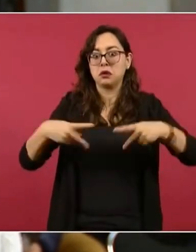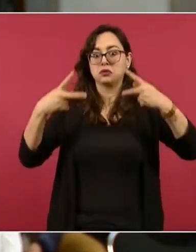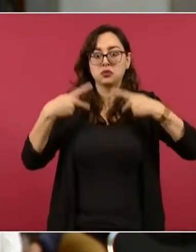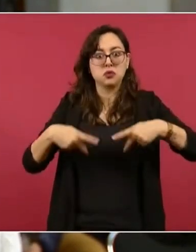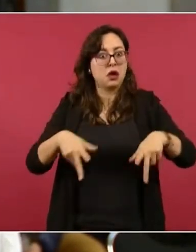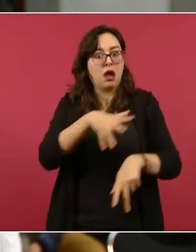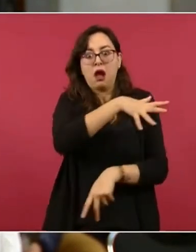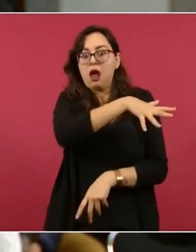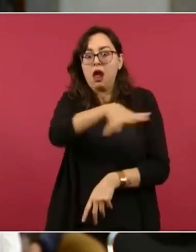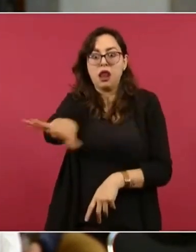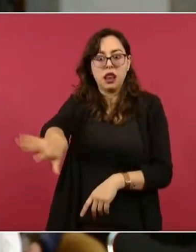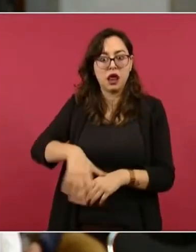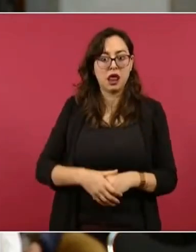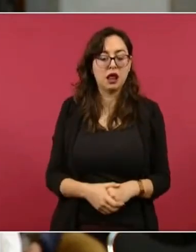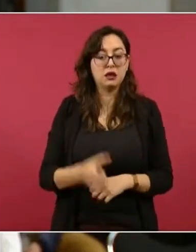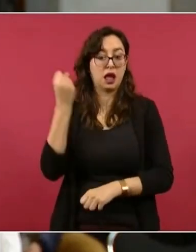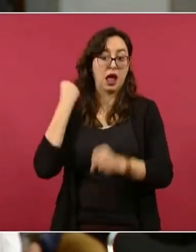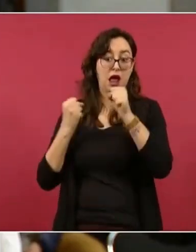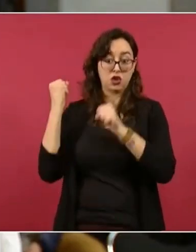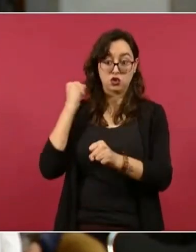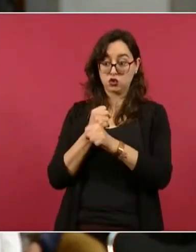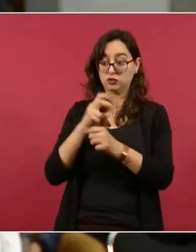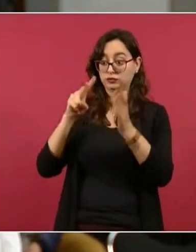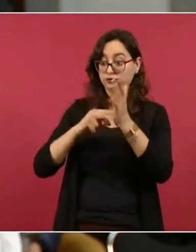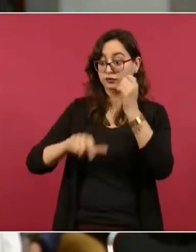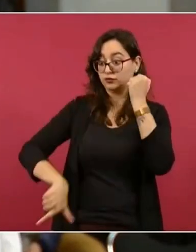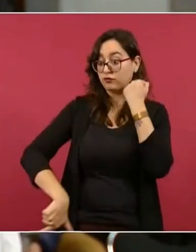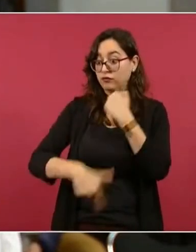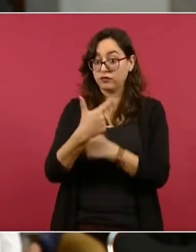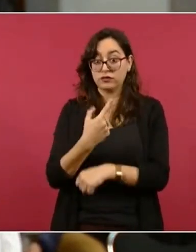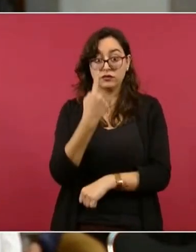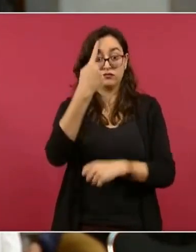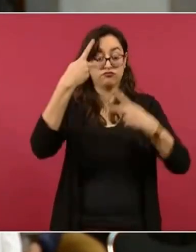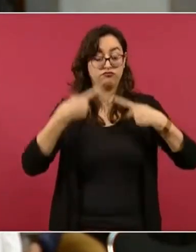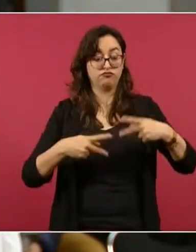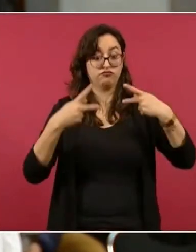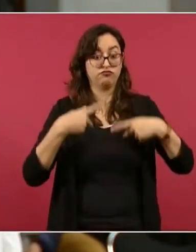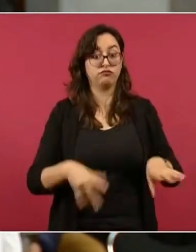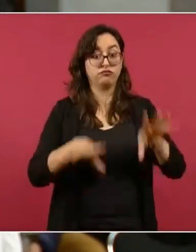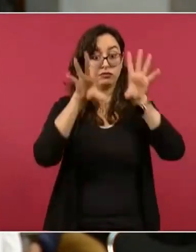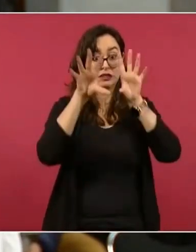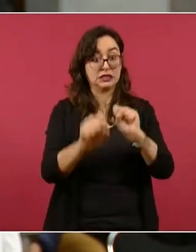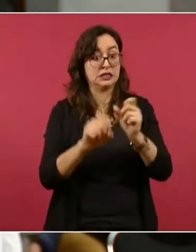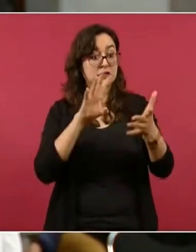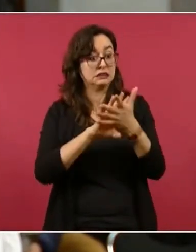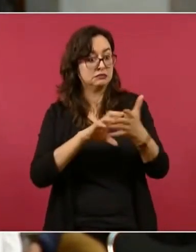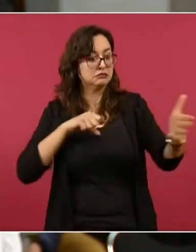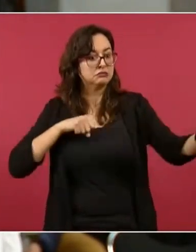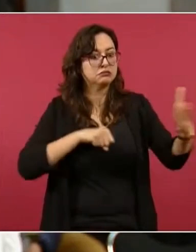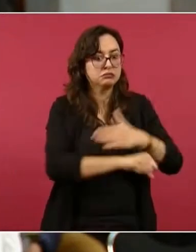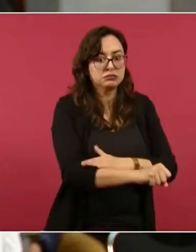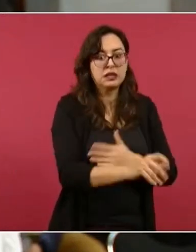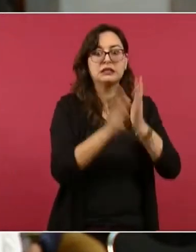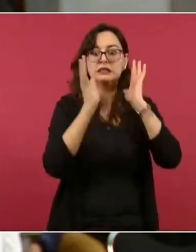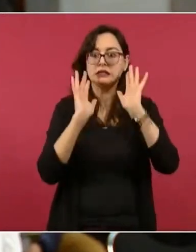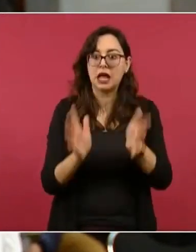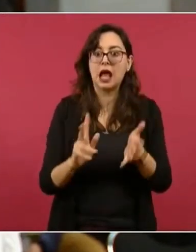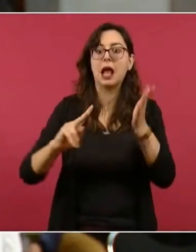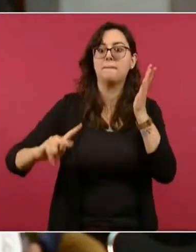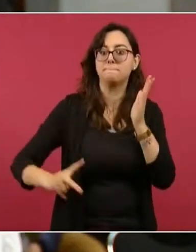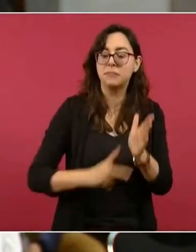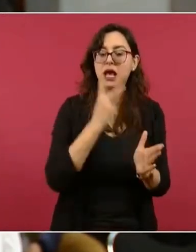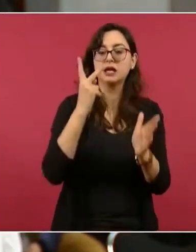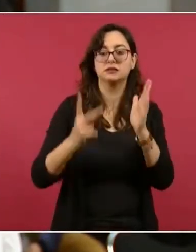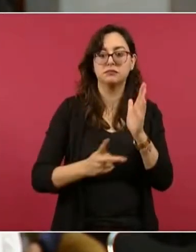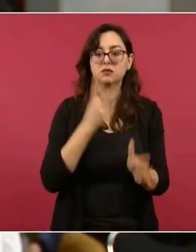penal del altiplano desde el año 2012, lo que consta en la causa 55-2012, y pese a que en diversas audiencias y procedimientos ha